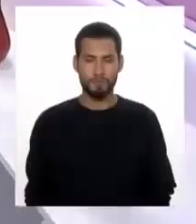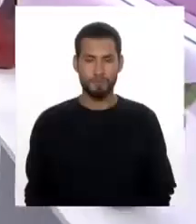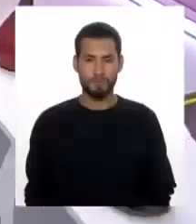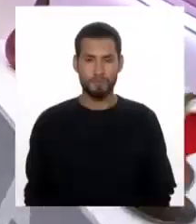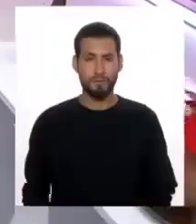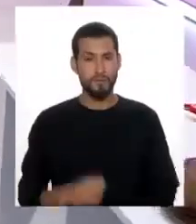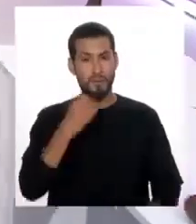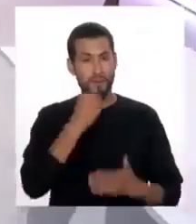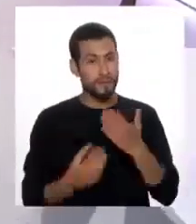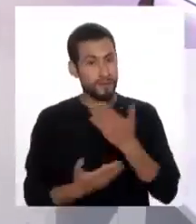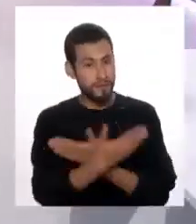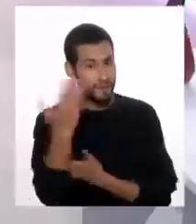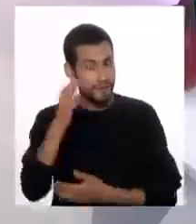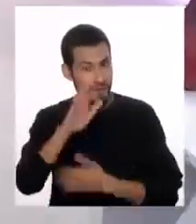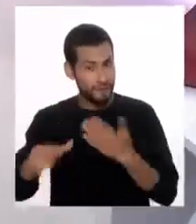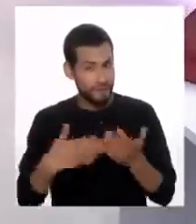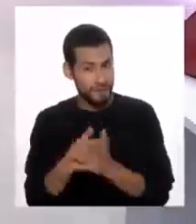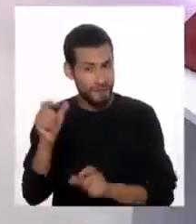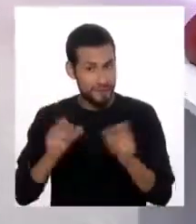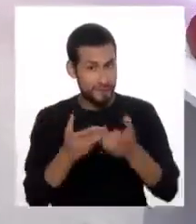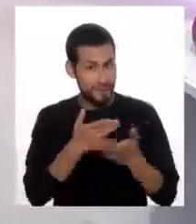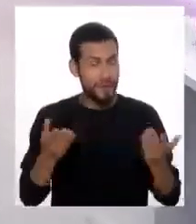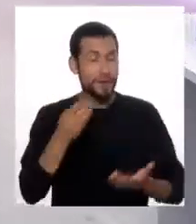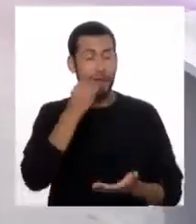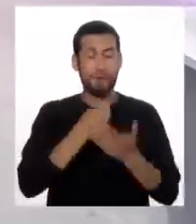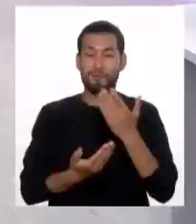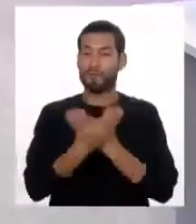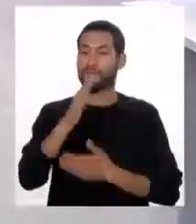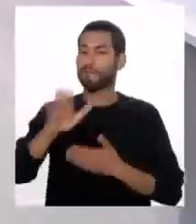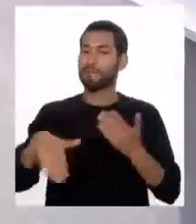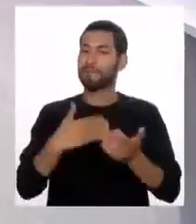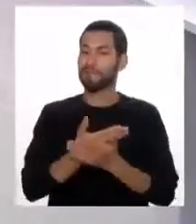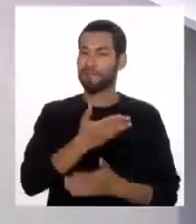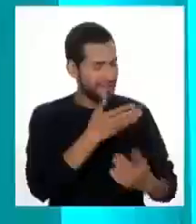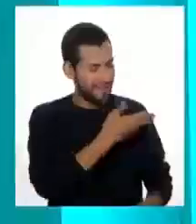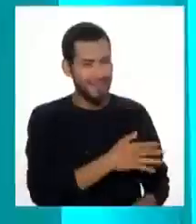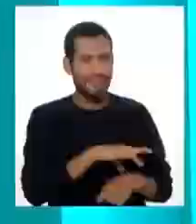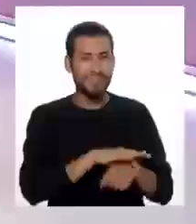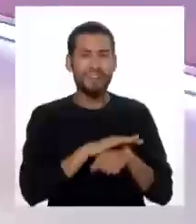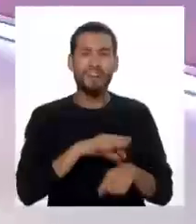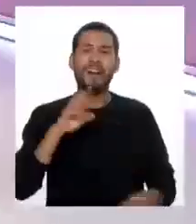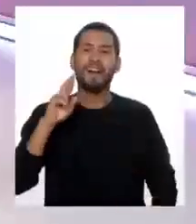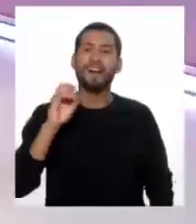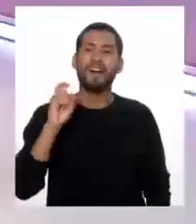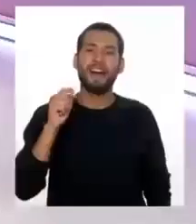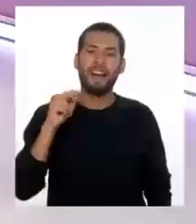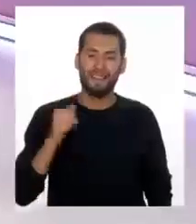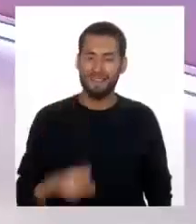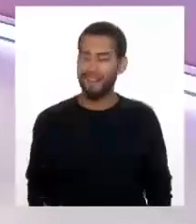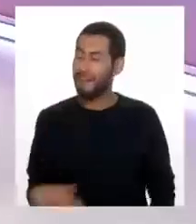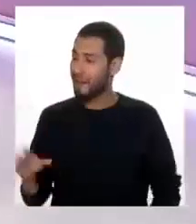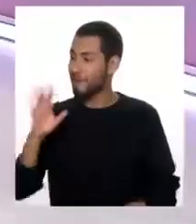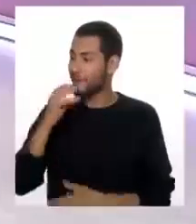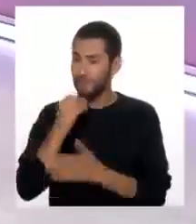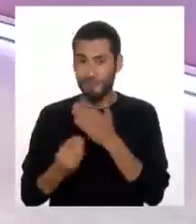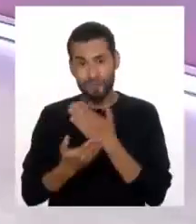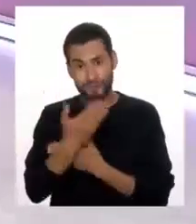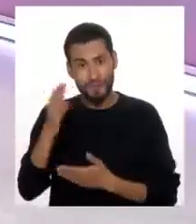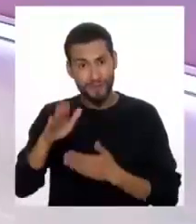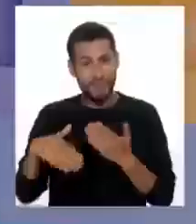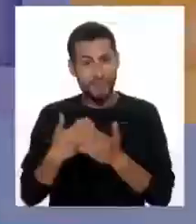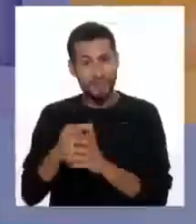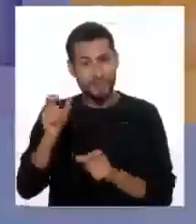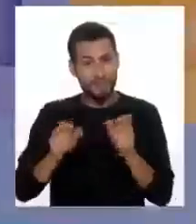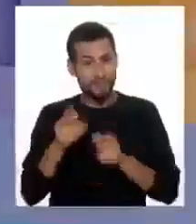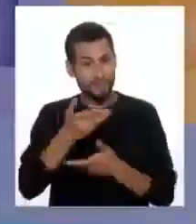Muy buenos días con todos, muy buenos días a todo, a todo el Perú. Doctor, buenos días, buenos días a todos nuestros